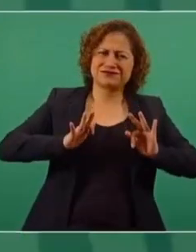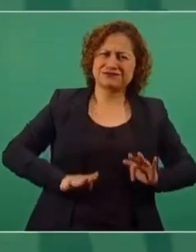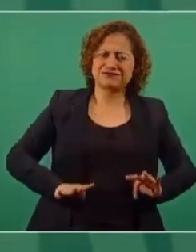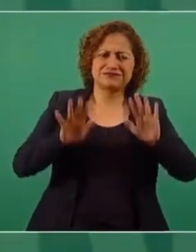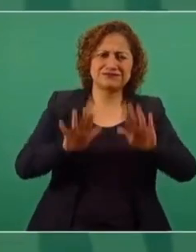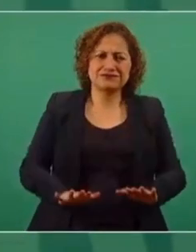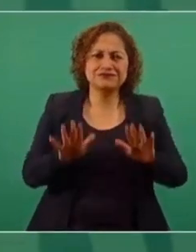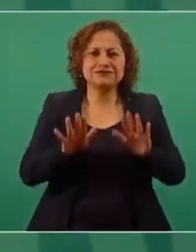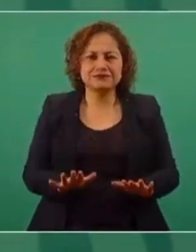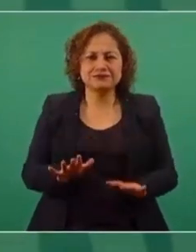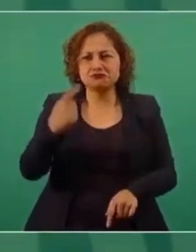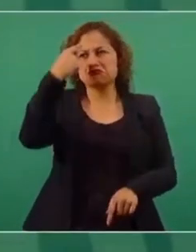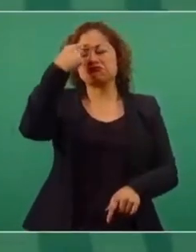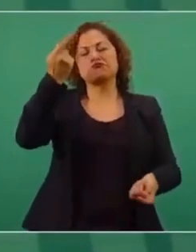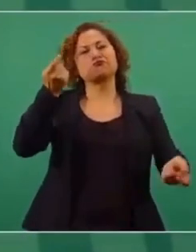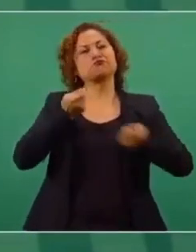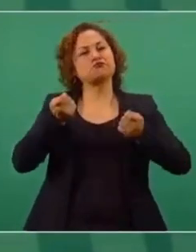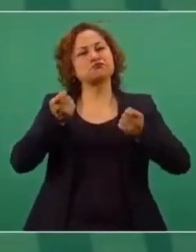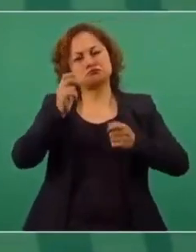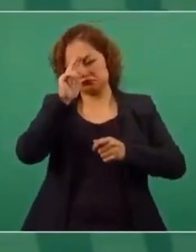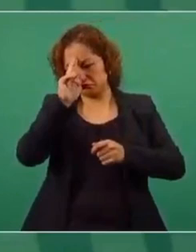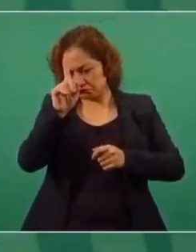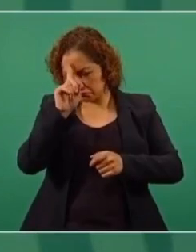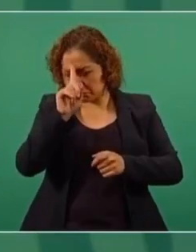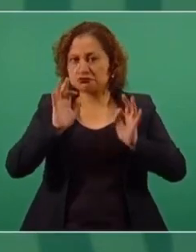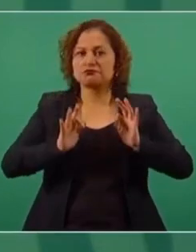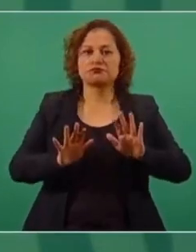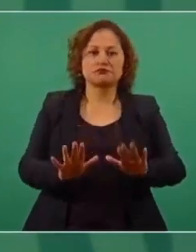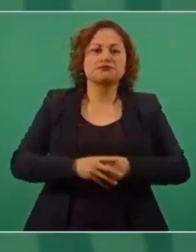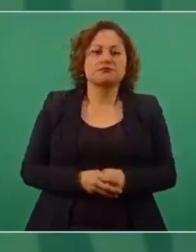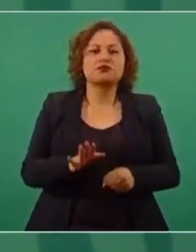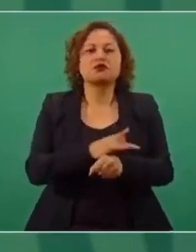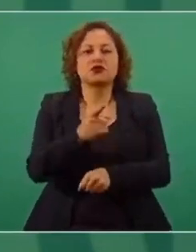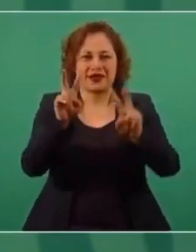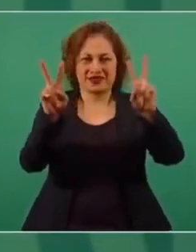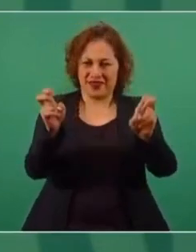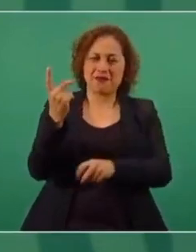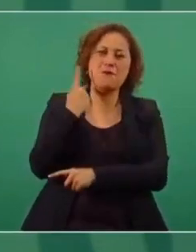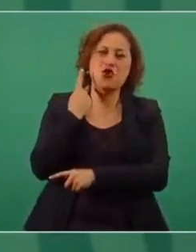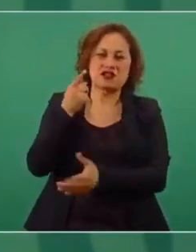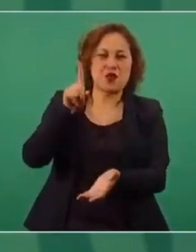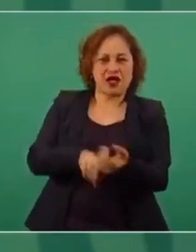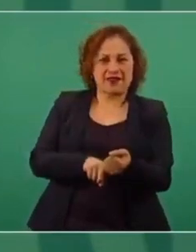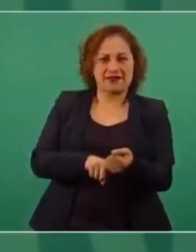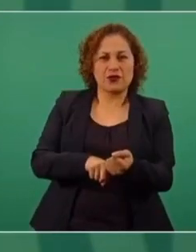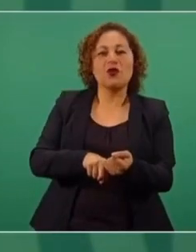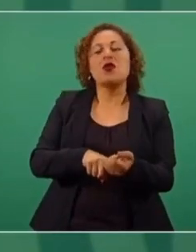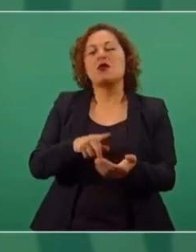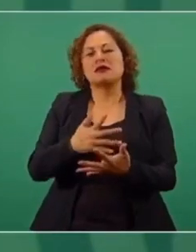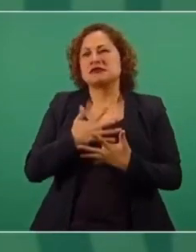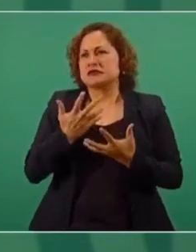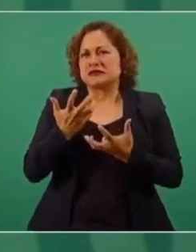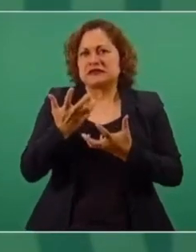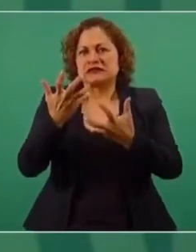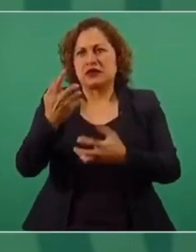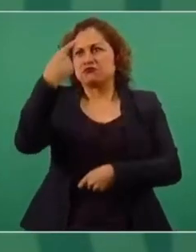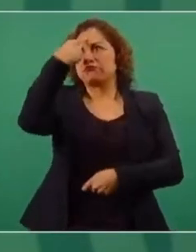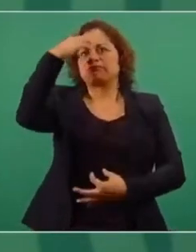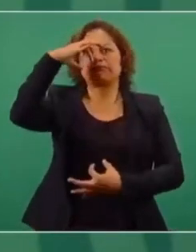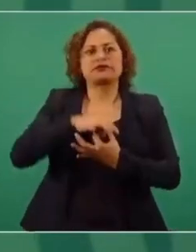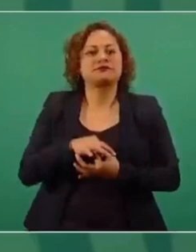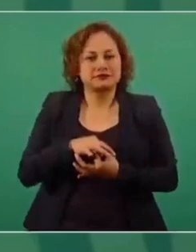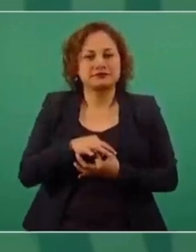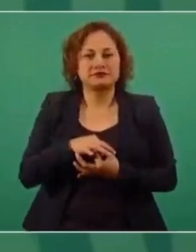hay que actuar con serenidad, con tranquilidad. La política es el equilibrio entre pasión y razón, cabeza y corazón,